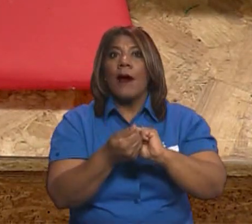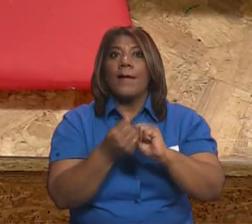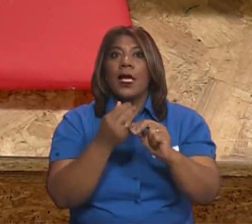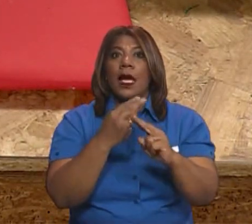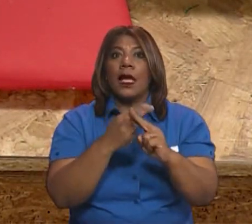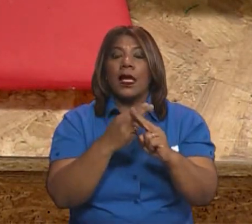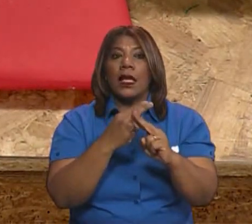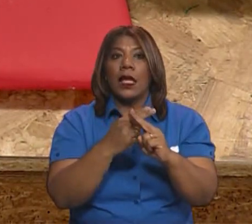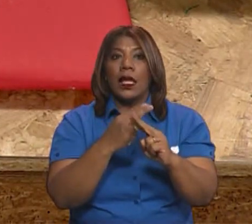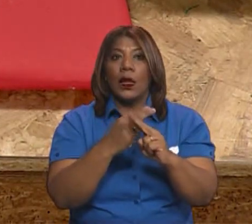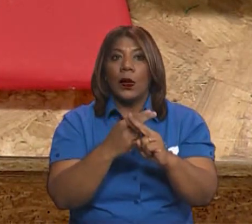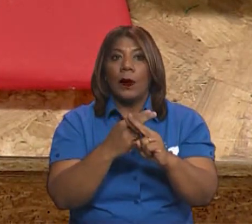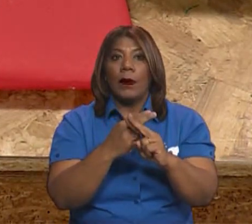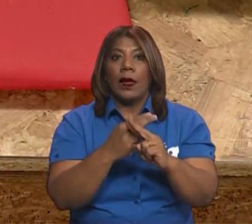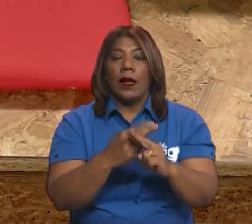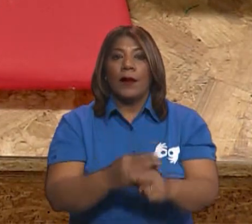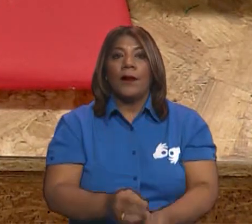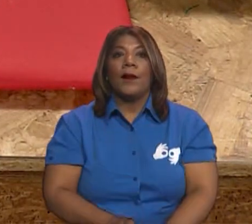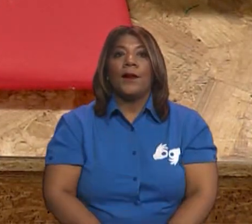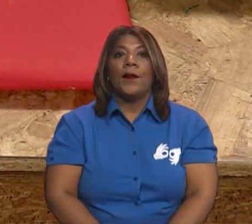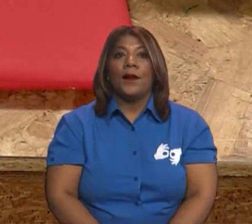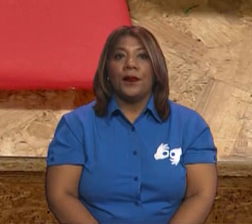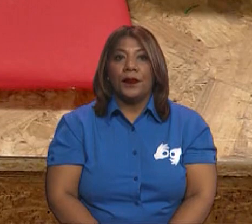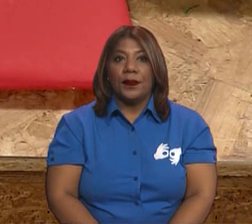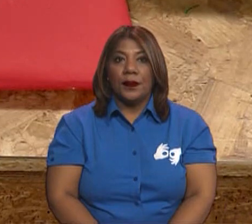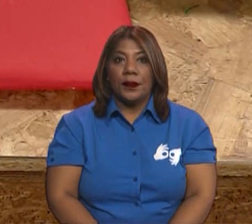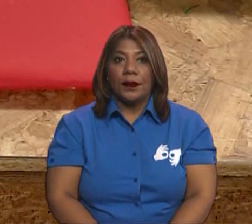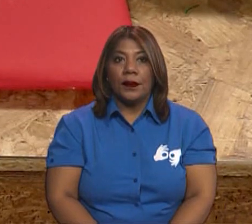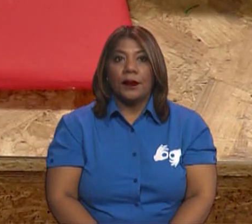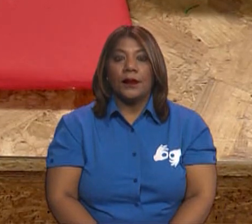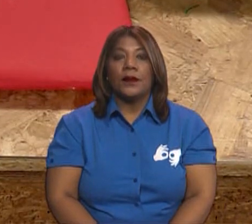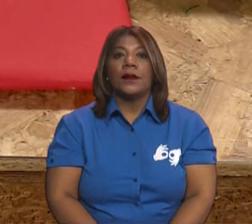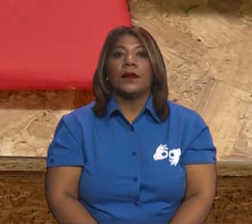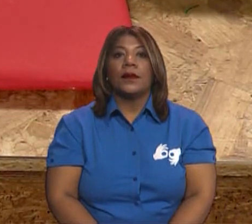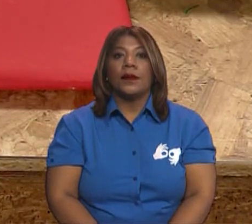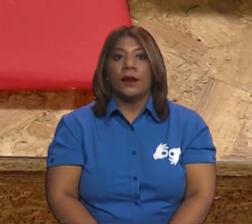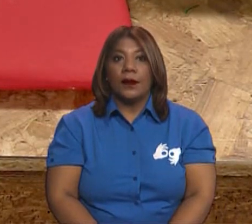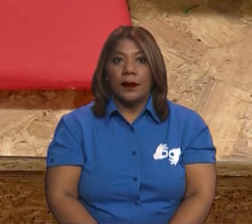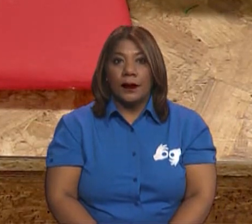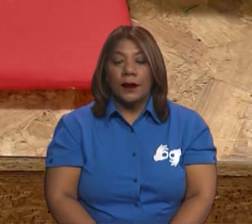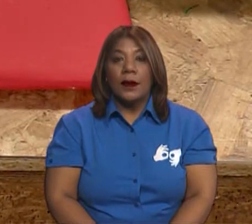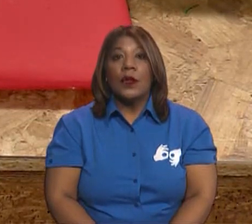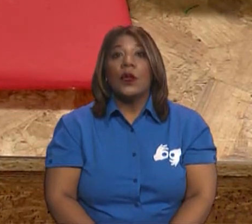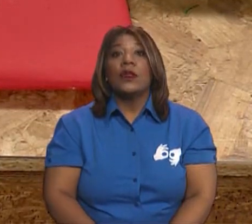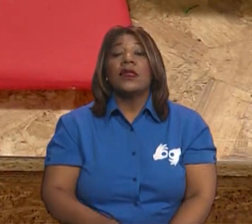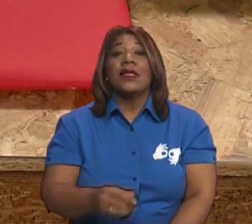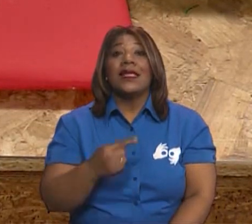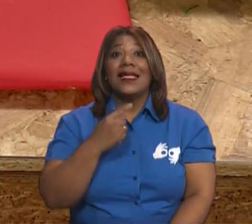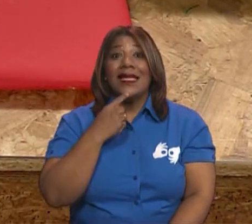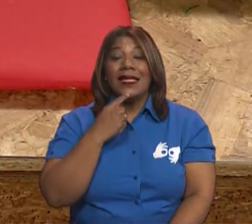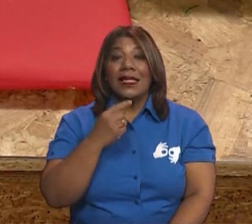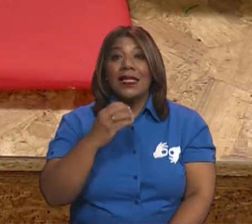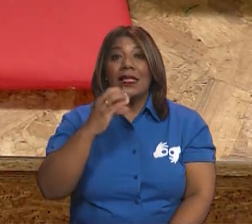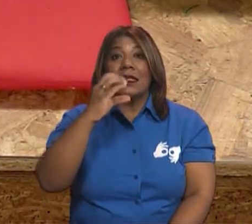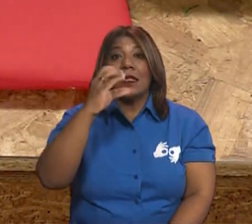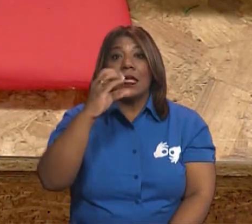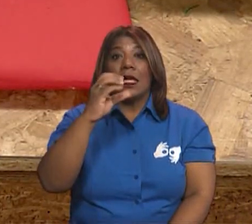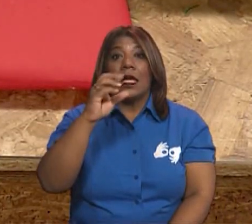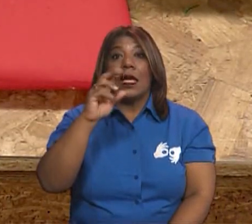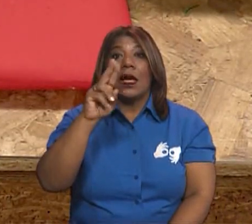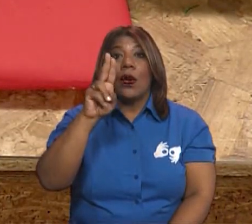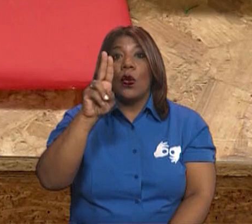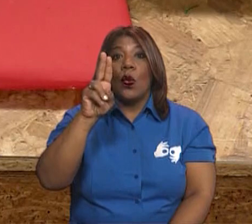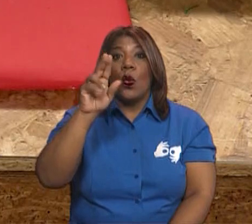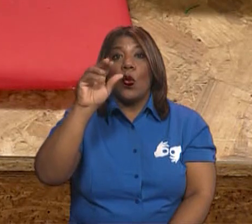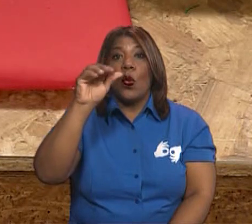Hacemos el cuadrado también y lo vamos a llamar cuadriláteros. ¿Sí? De